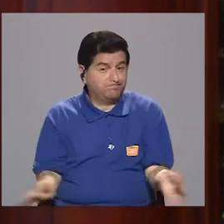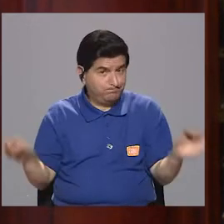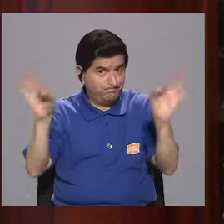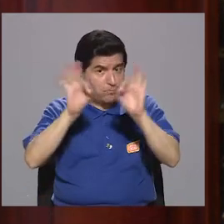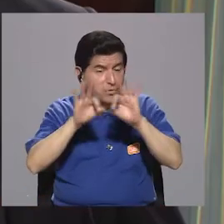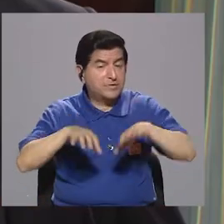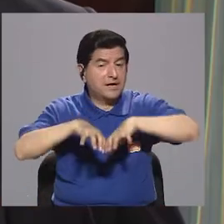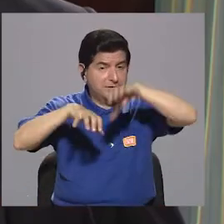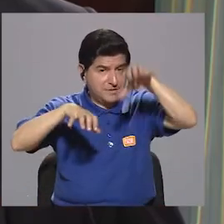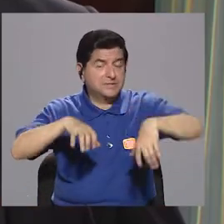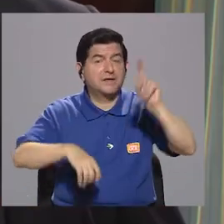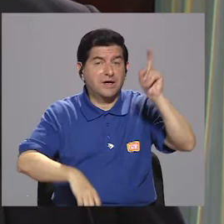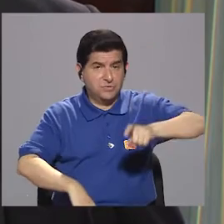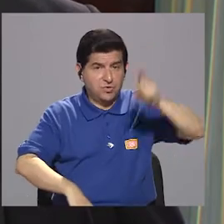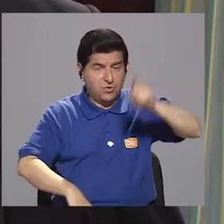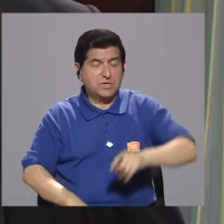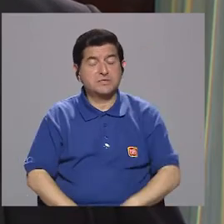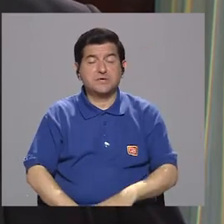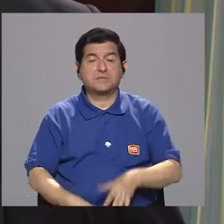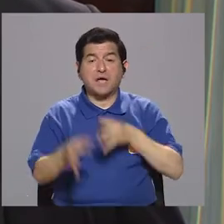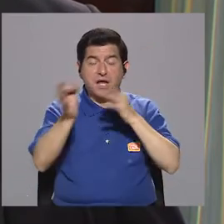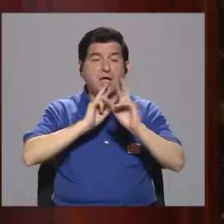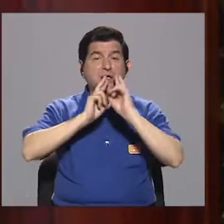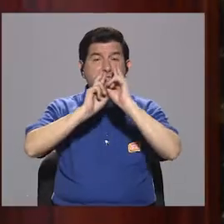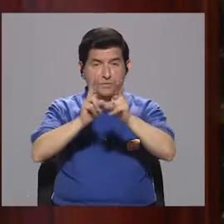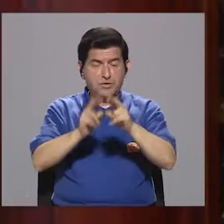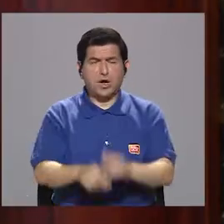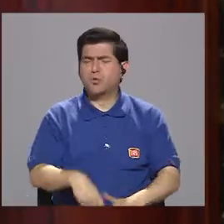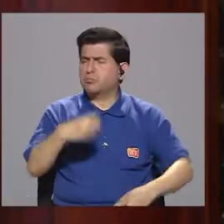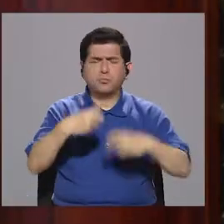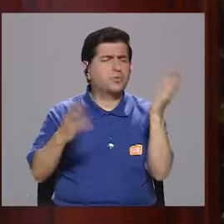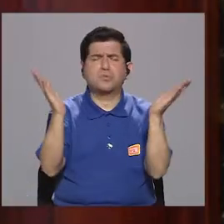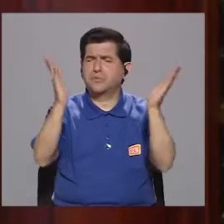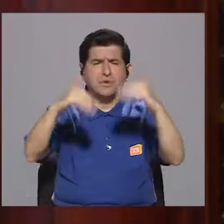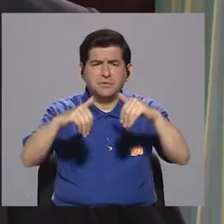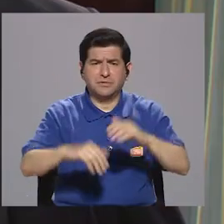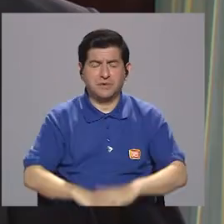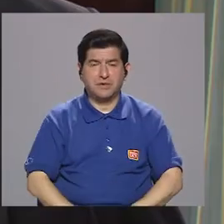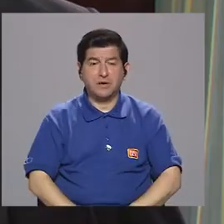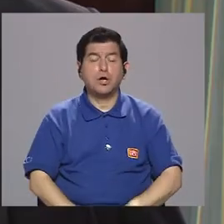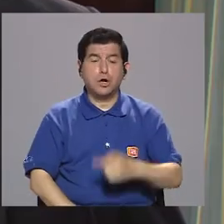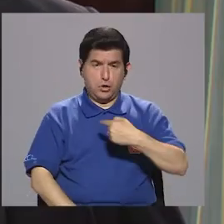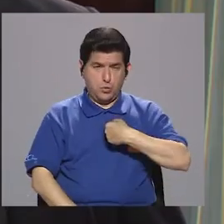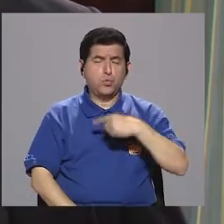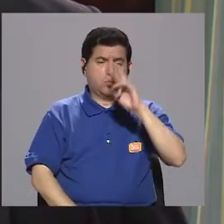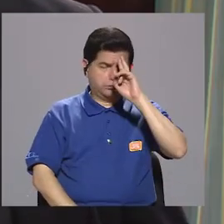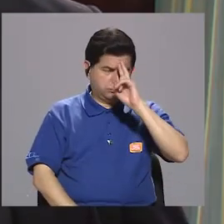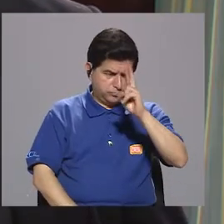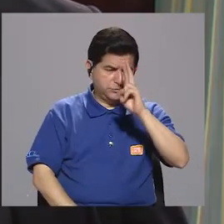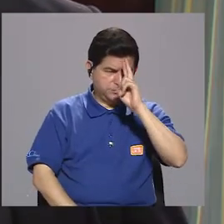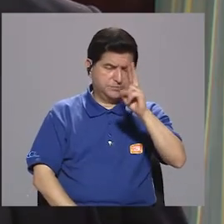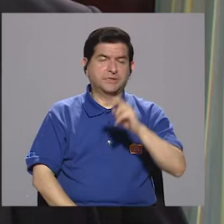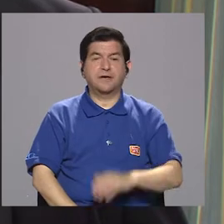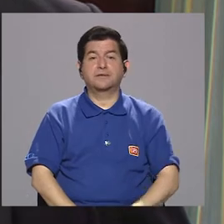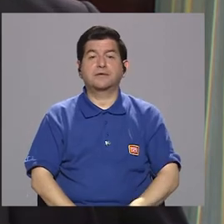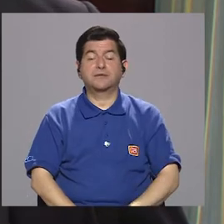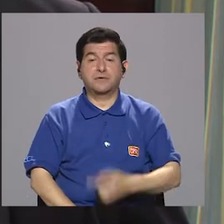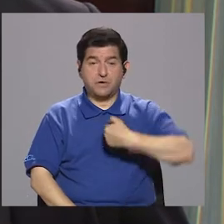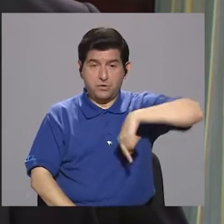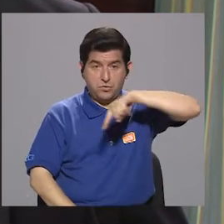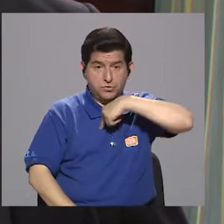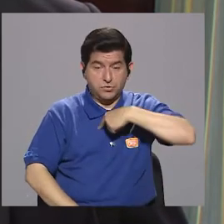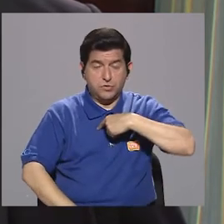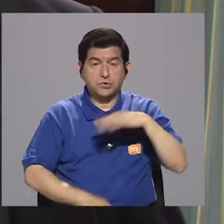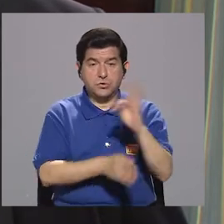importantes que el cantón debe de rendir cuentos. Me parece que es algo muy interesante. ningún problema. Y sobre todo muy respetuoso porque nosotros hacemos